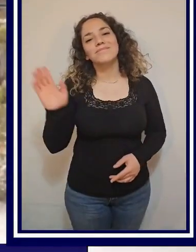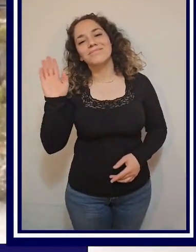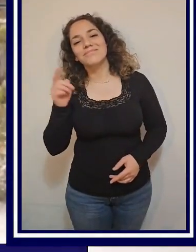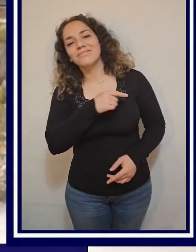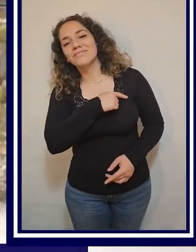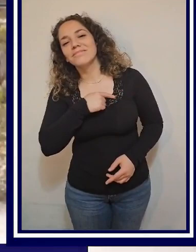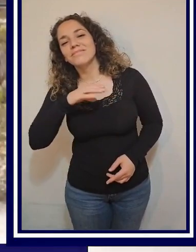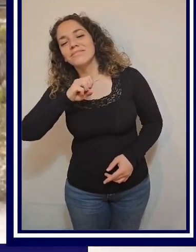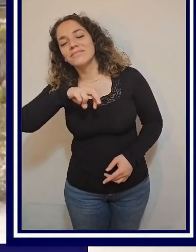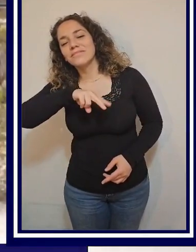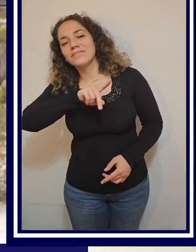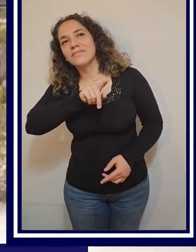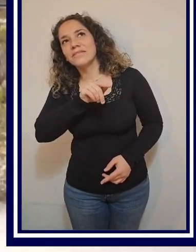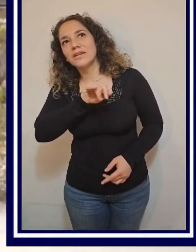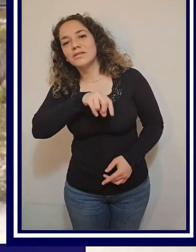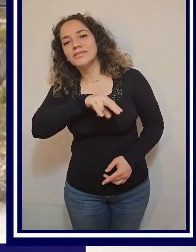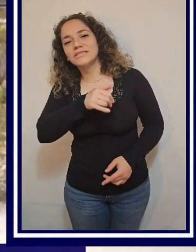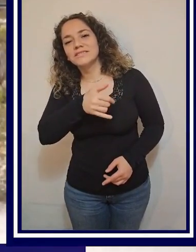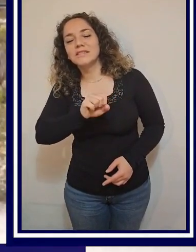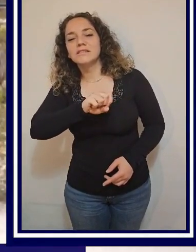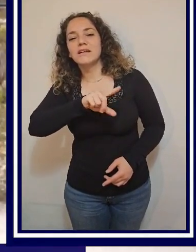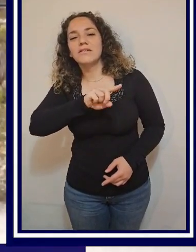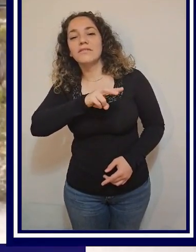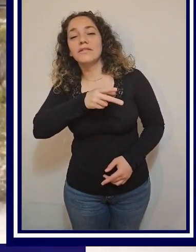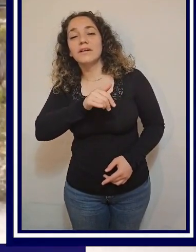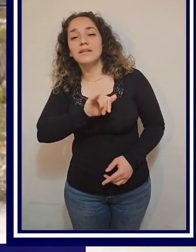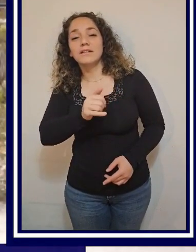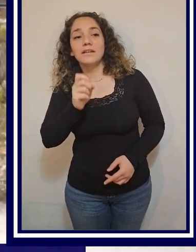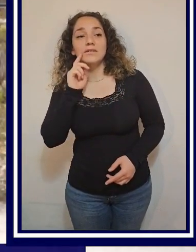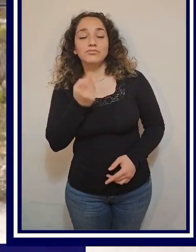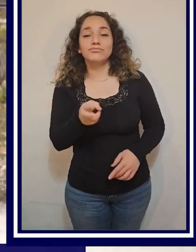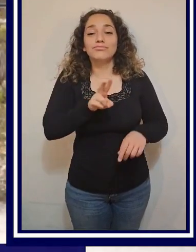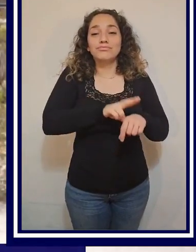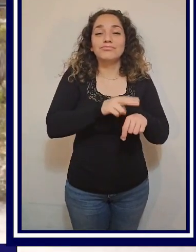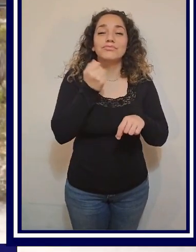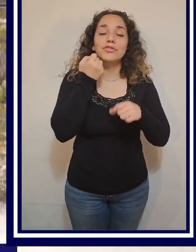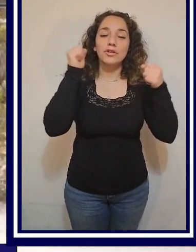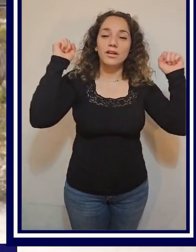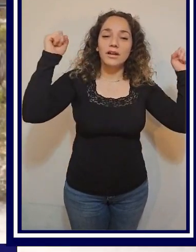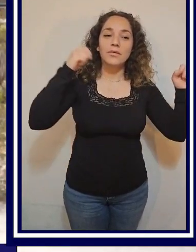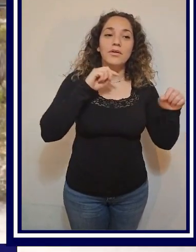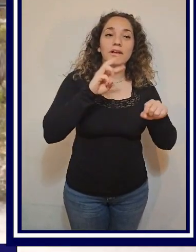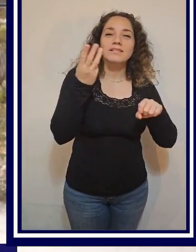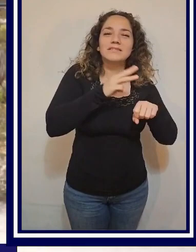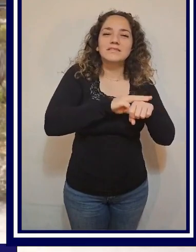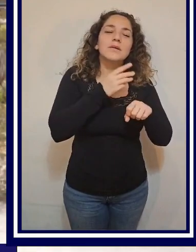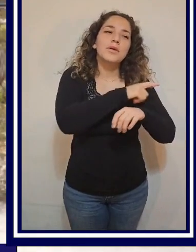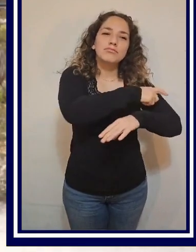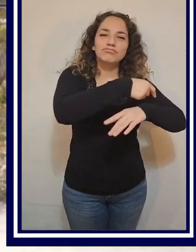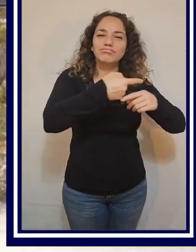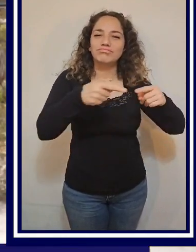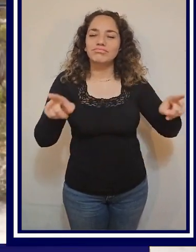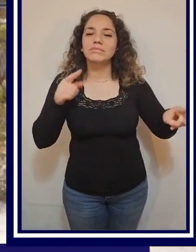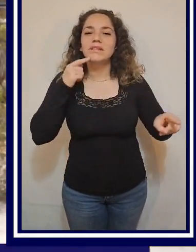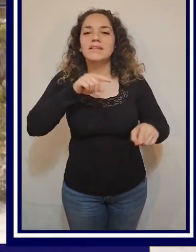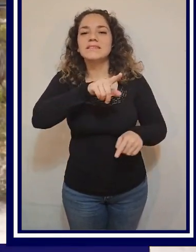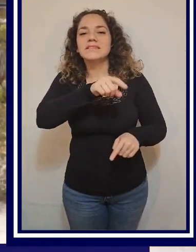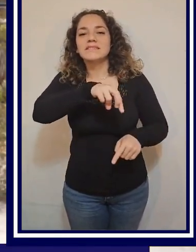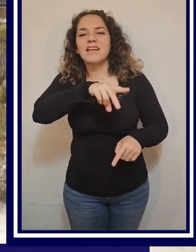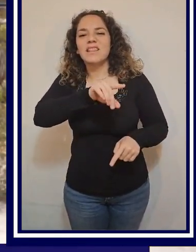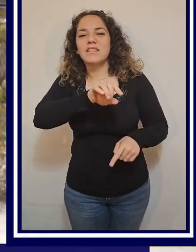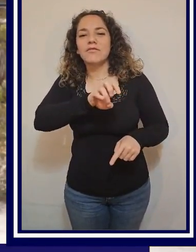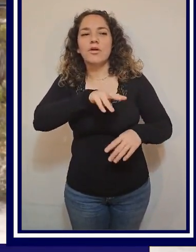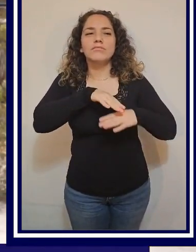Hola, mi nombre es Constanza Albayay, soy doble campeona mundial y, bueno, ahora tricampeona nacional de sandboard. Y